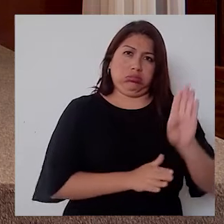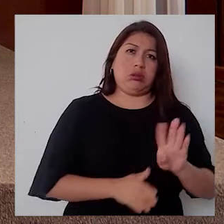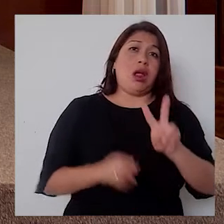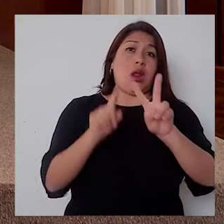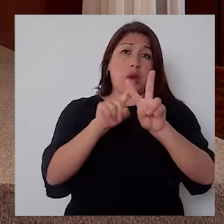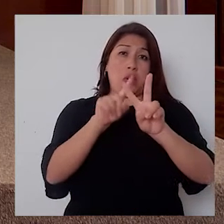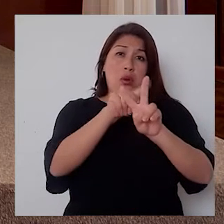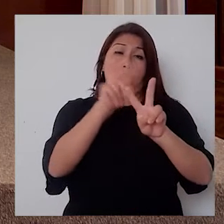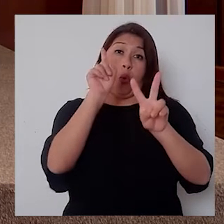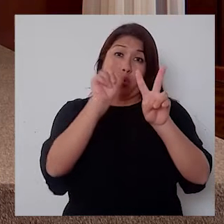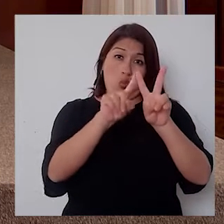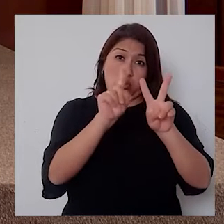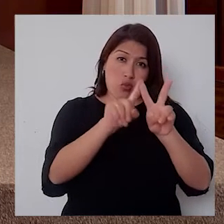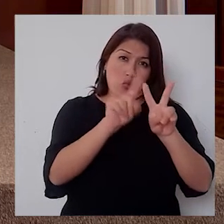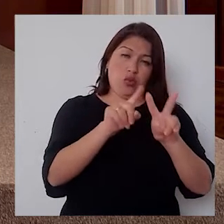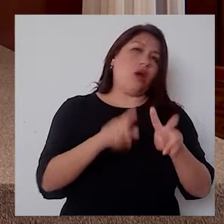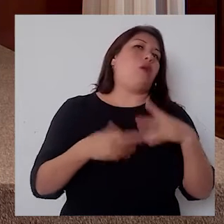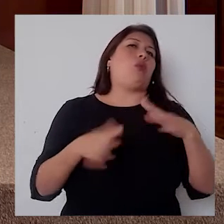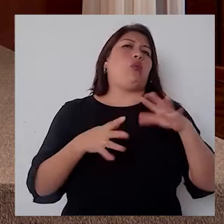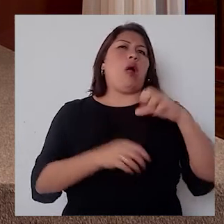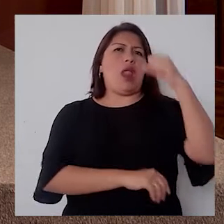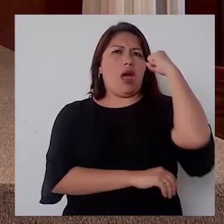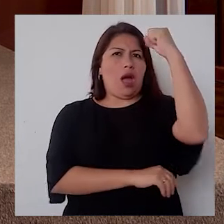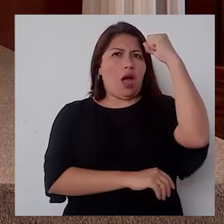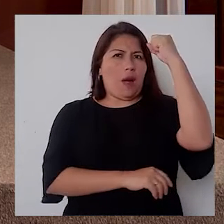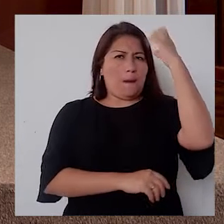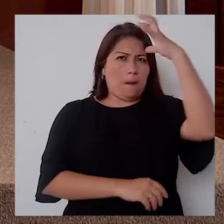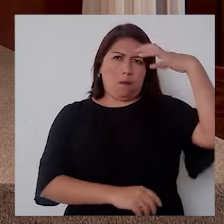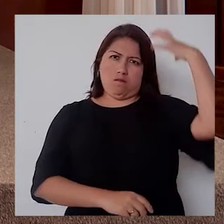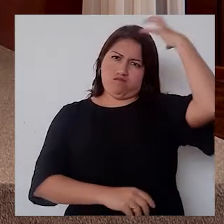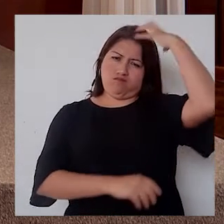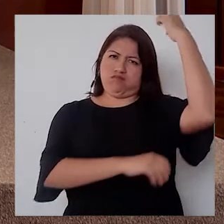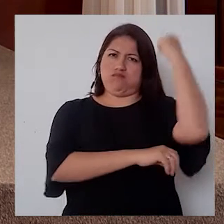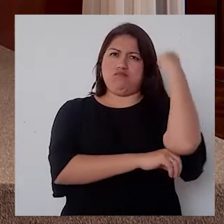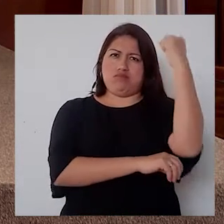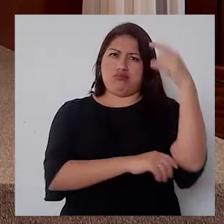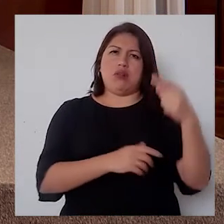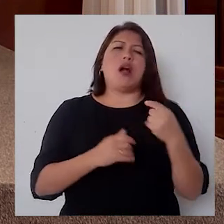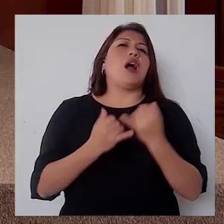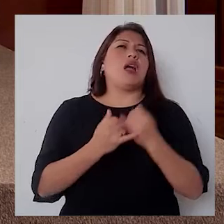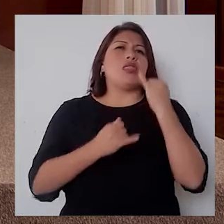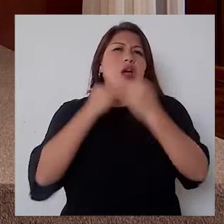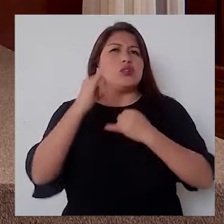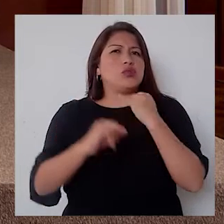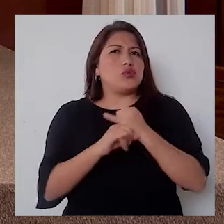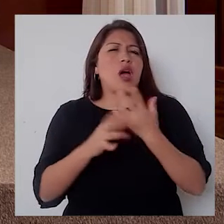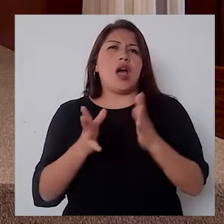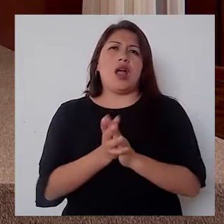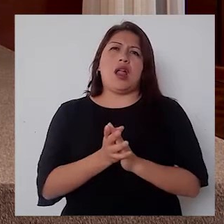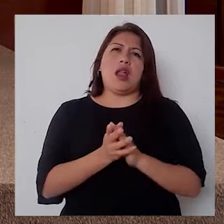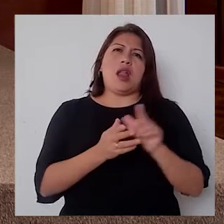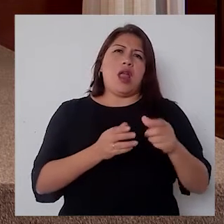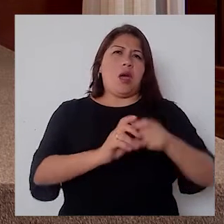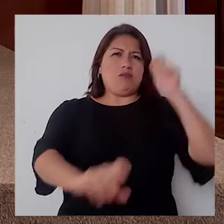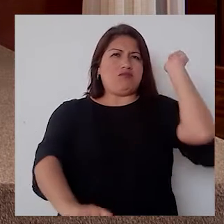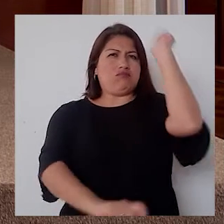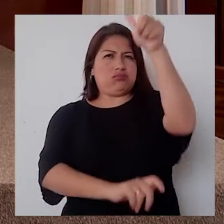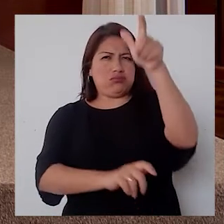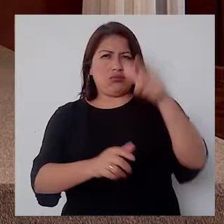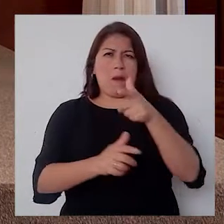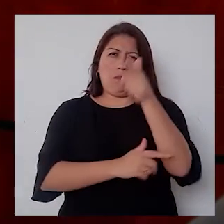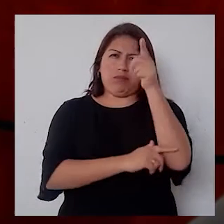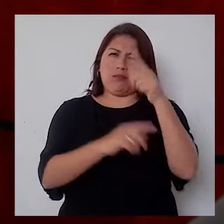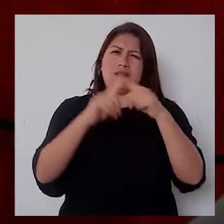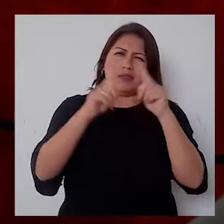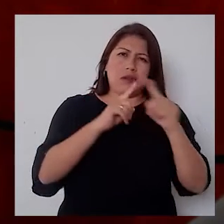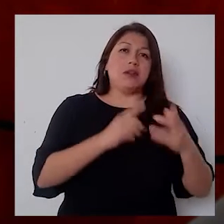internacional de lanzamiento de bala. Y el otro ha sido campeón nacional de 100 metros planos. Y